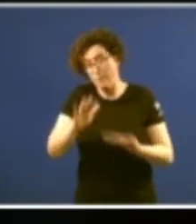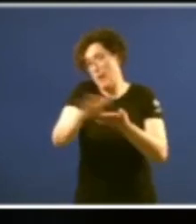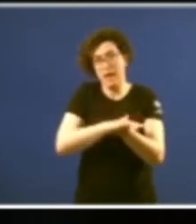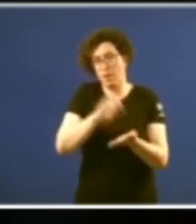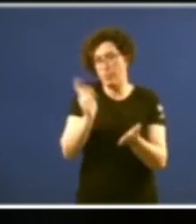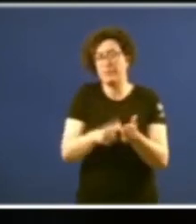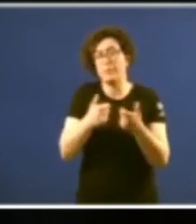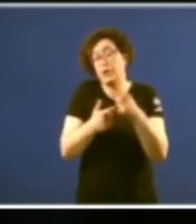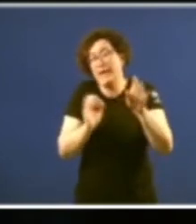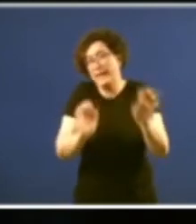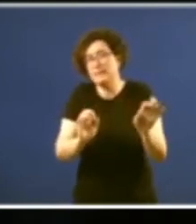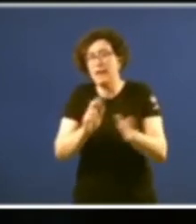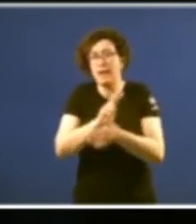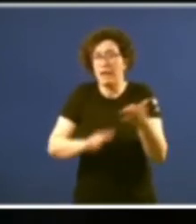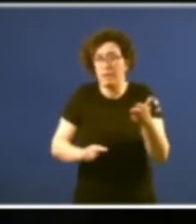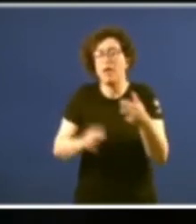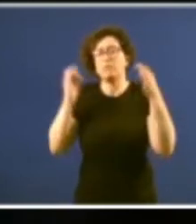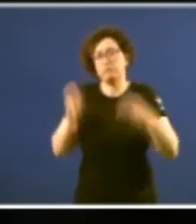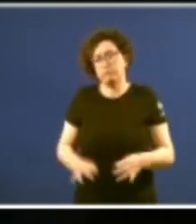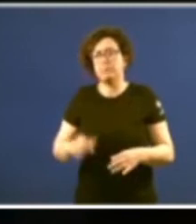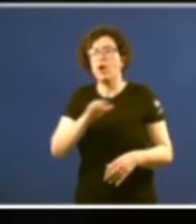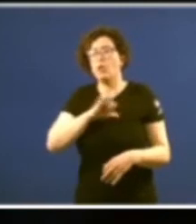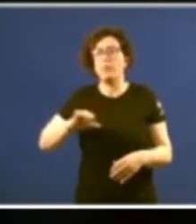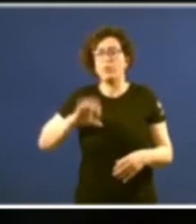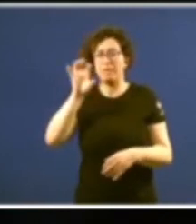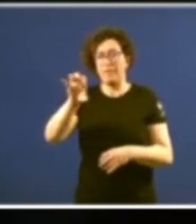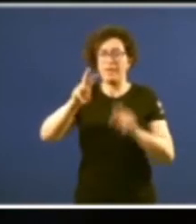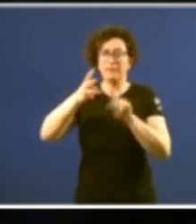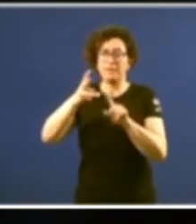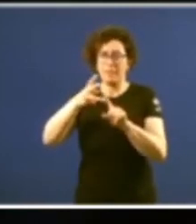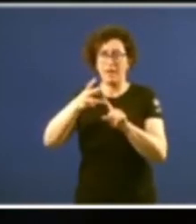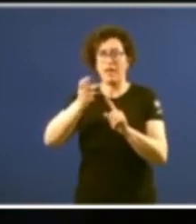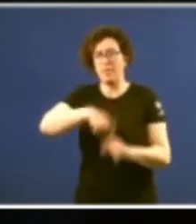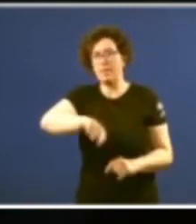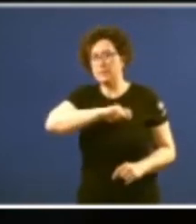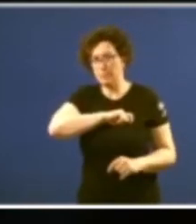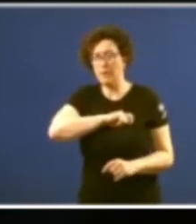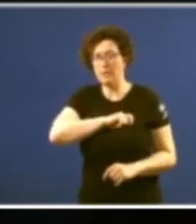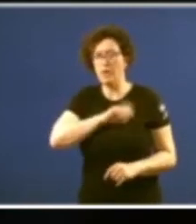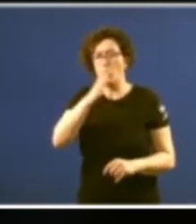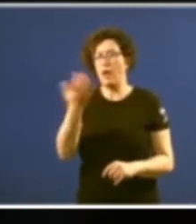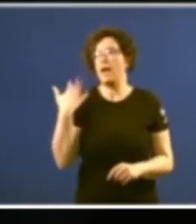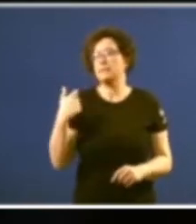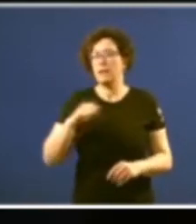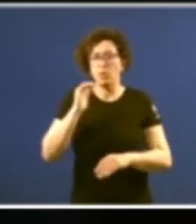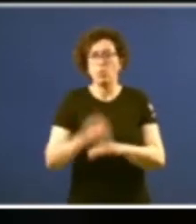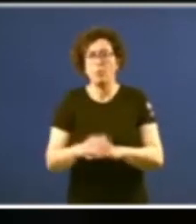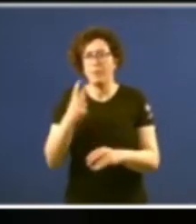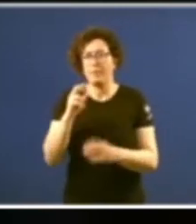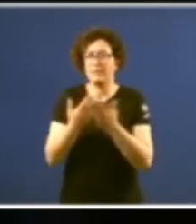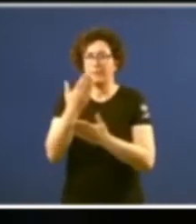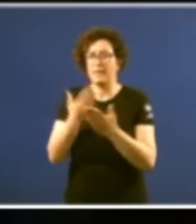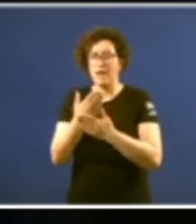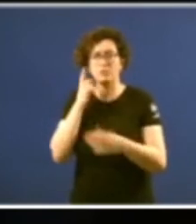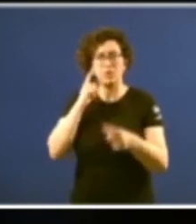constituída en comunidade autónoma Galicia pasada a ser a terceira comunidade autónoma de España al haberse cumplido ayer os 20 días marcados